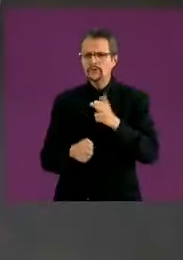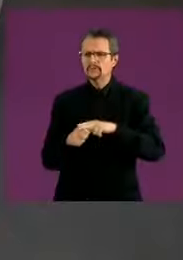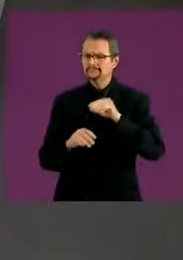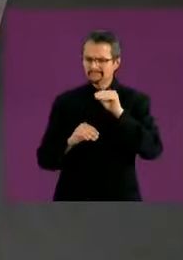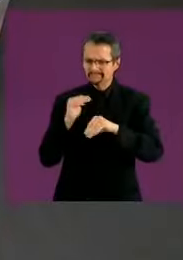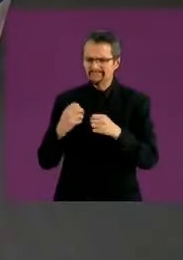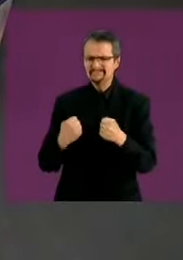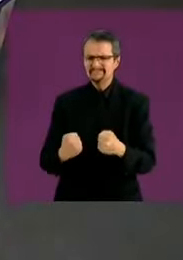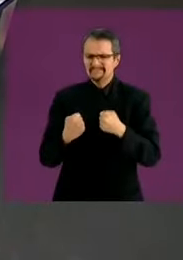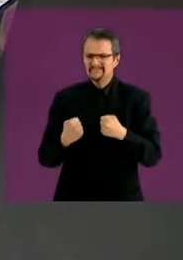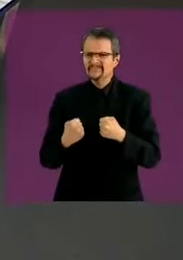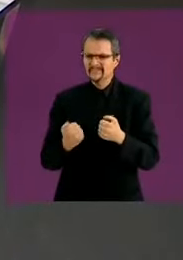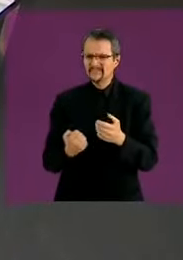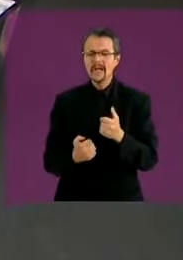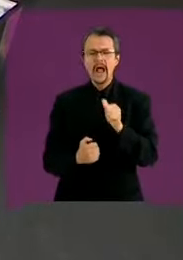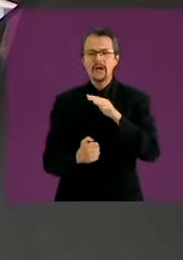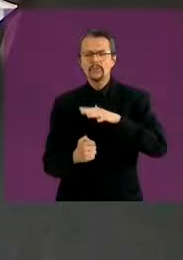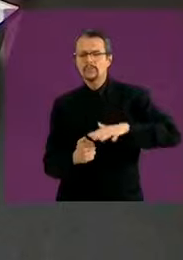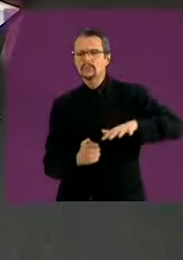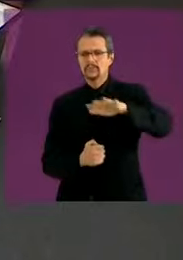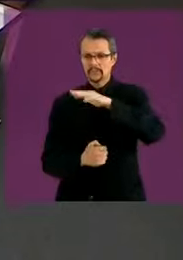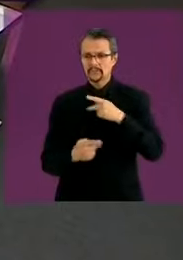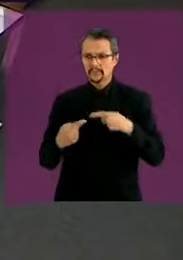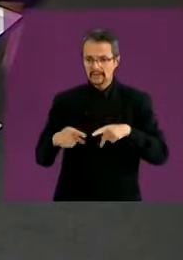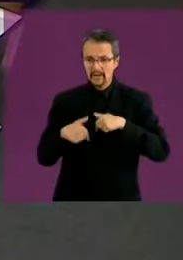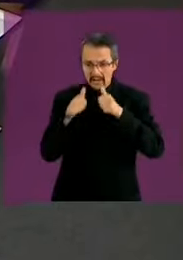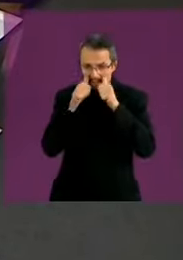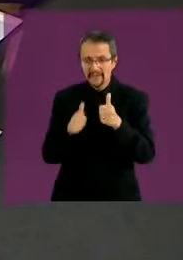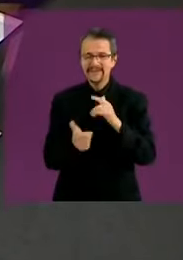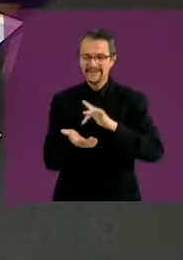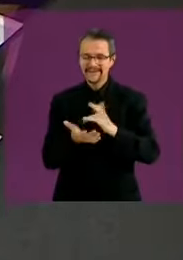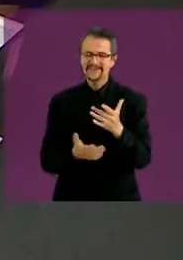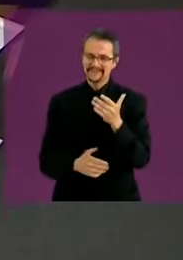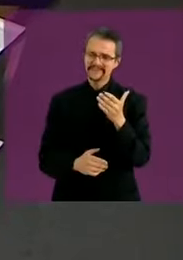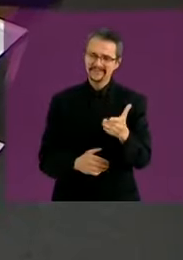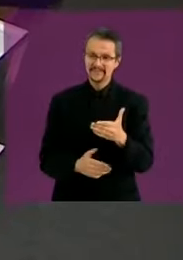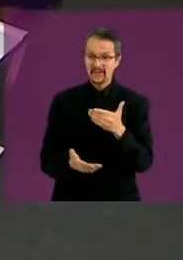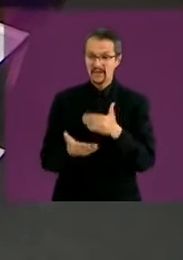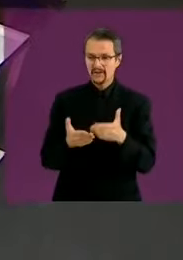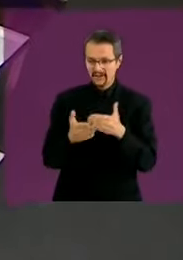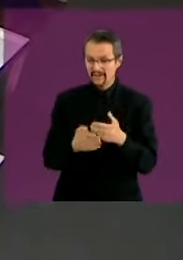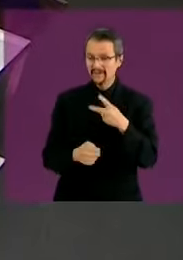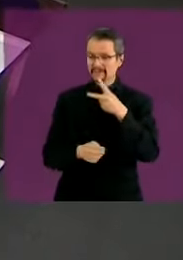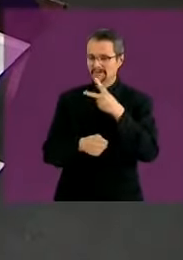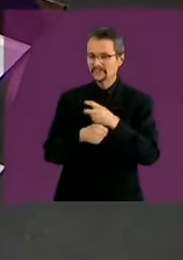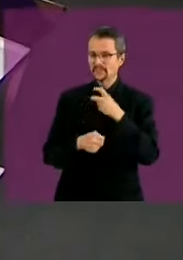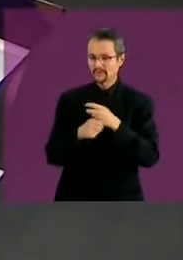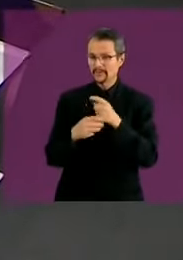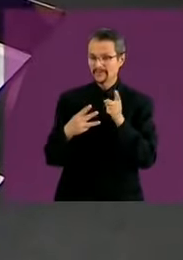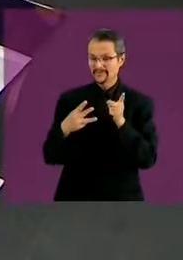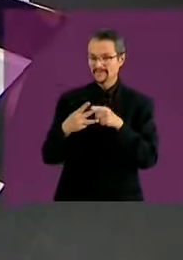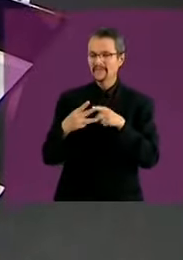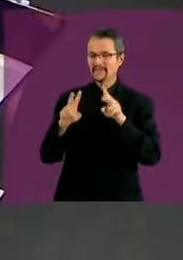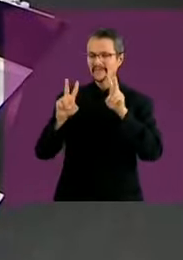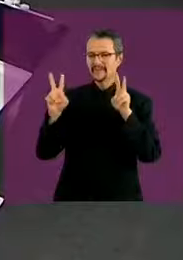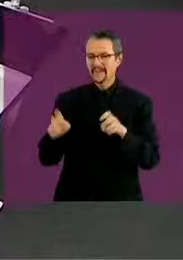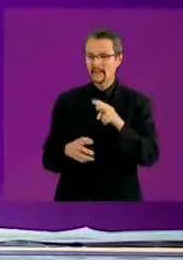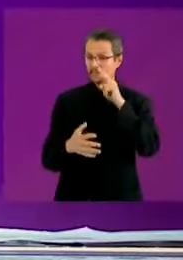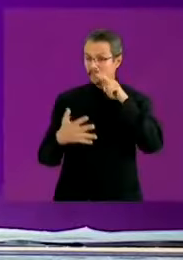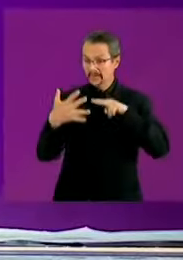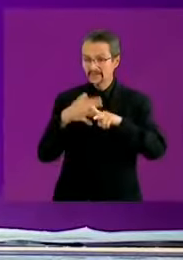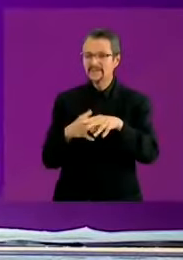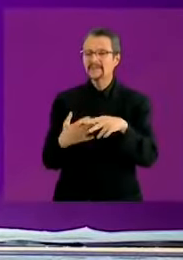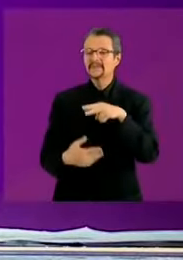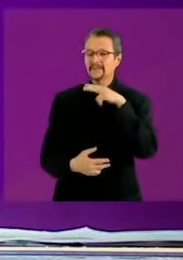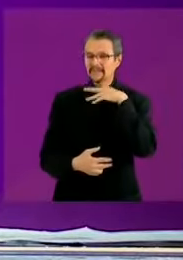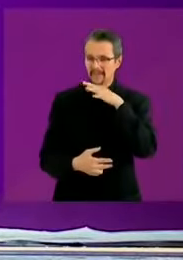Gracias, candidato Maynes. Vamos al segmento 2, transparencia y combate a la corrupción. Comenzamos con una pregunta para